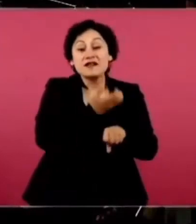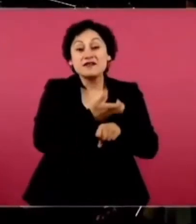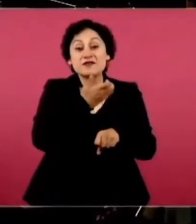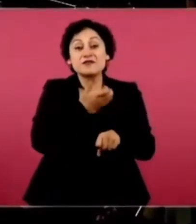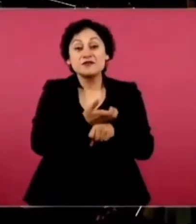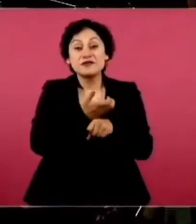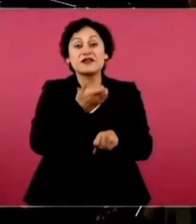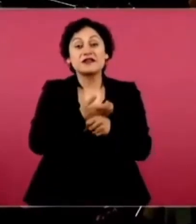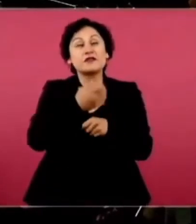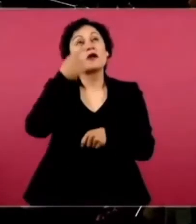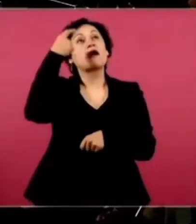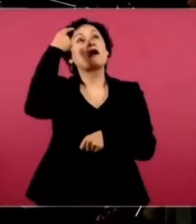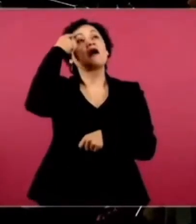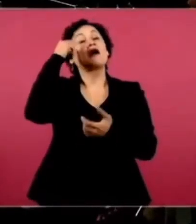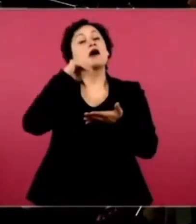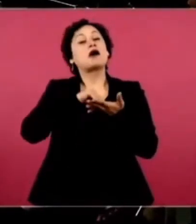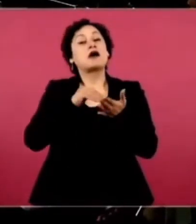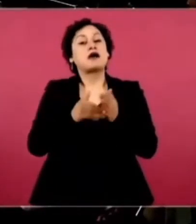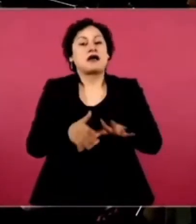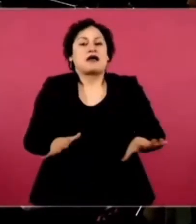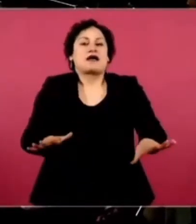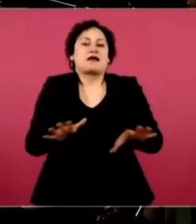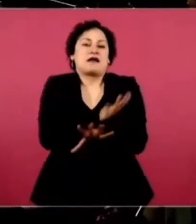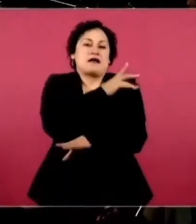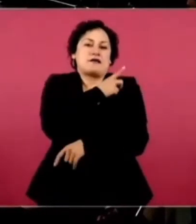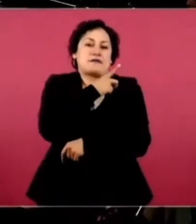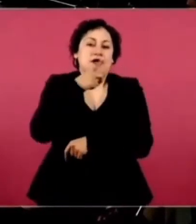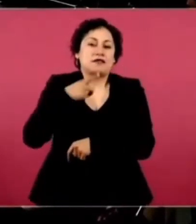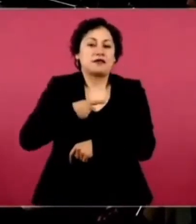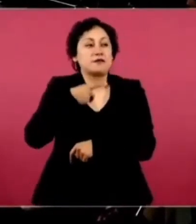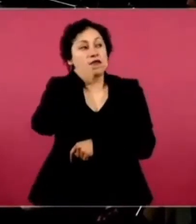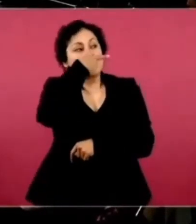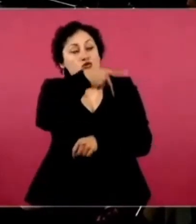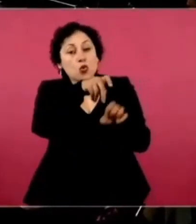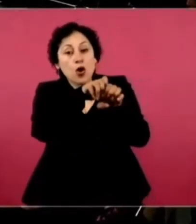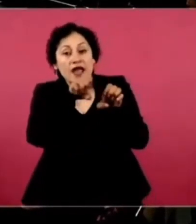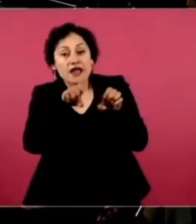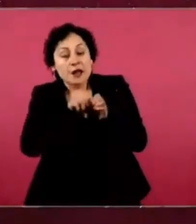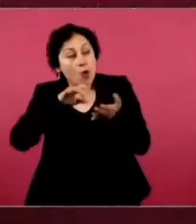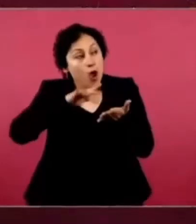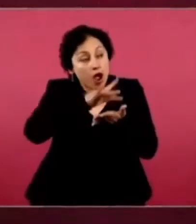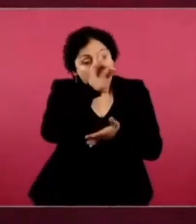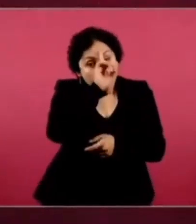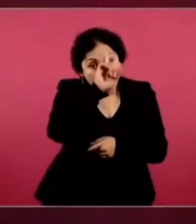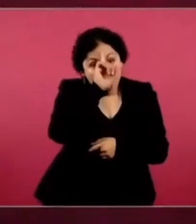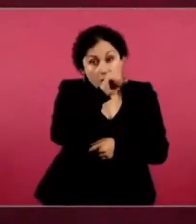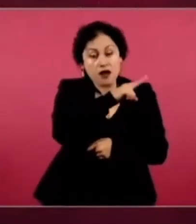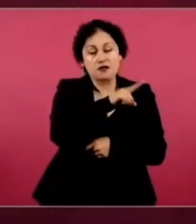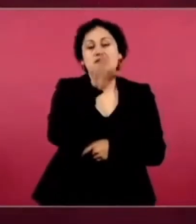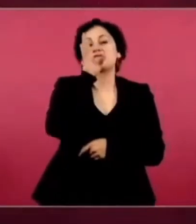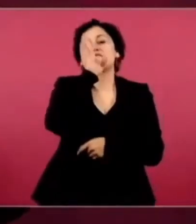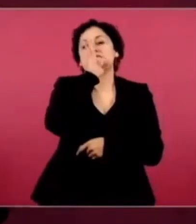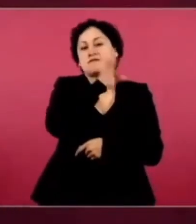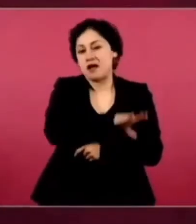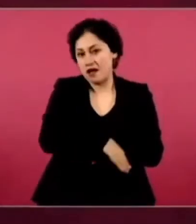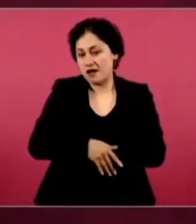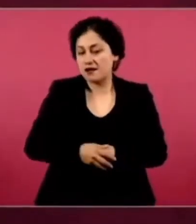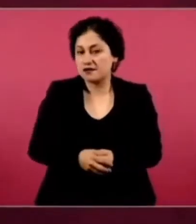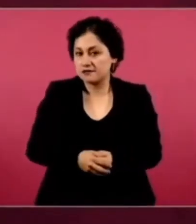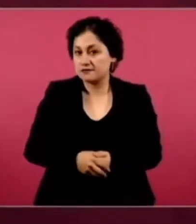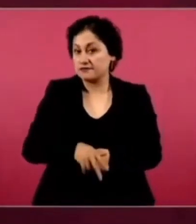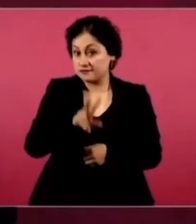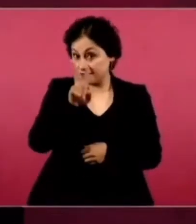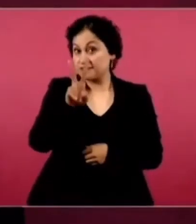sus asesores, sus consejeros, sus publicistas. Ya cambió también la